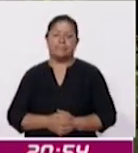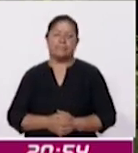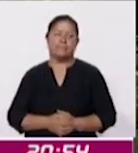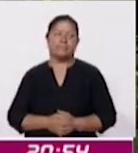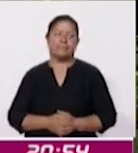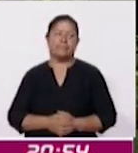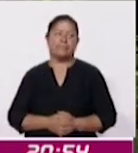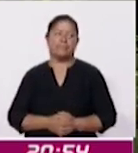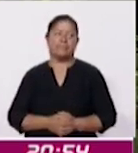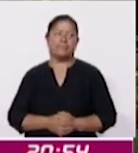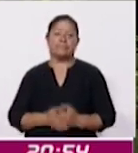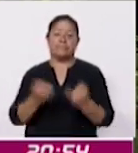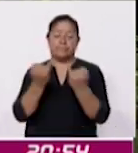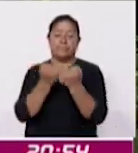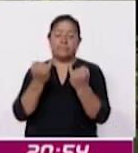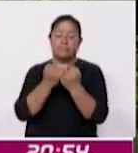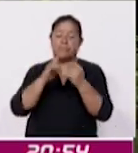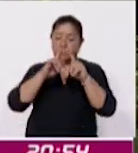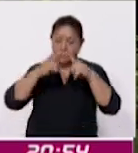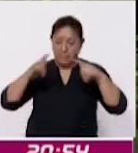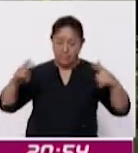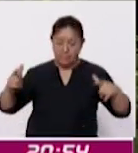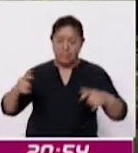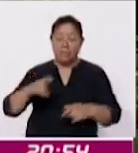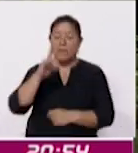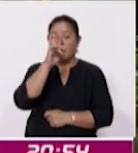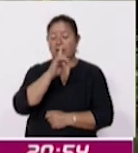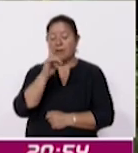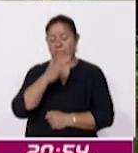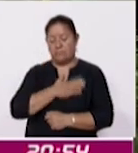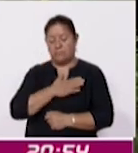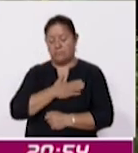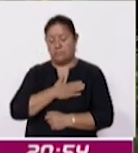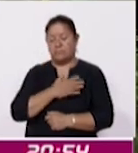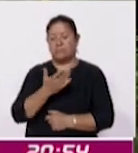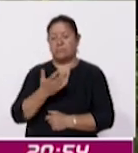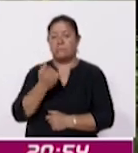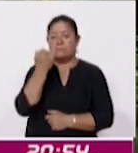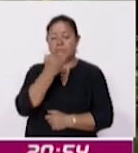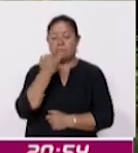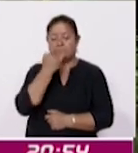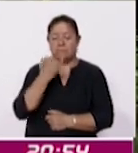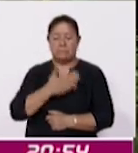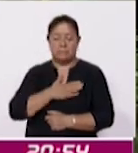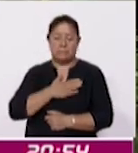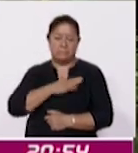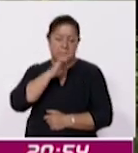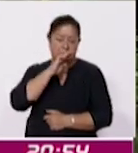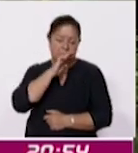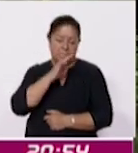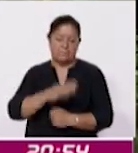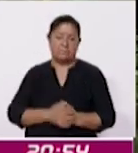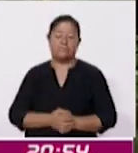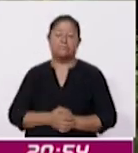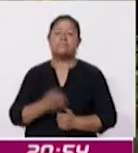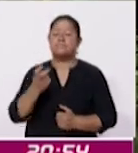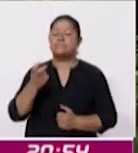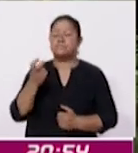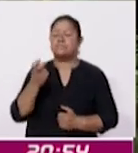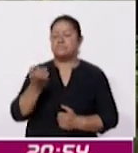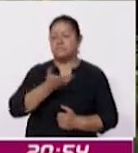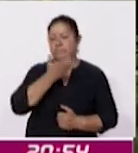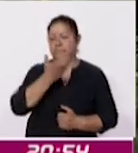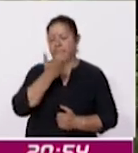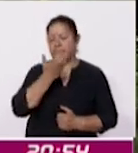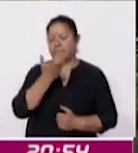el lenguaje nuestra lengua materna en fin todas todas esas costumbres y tradiciones que